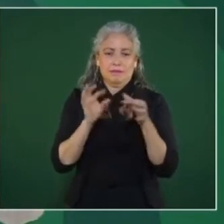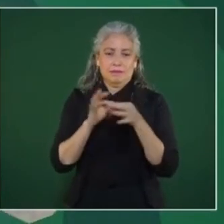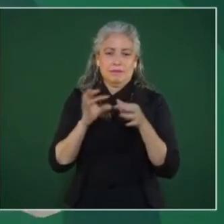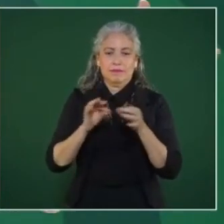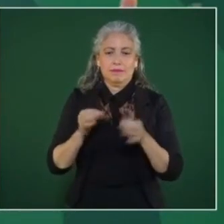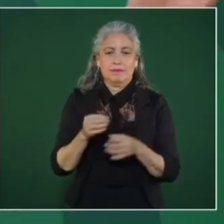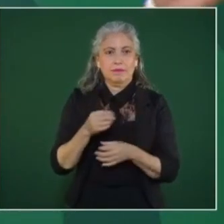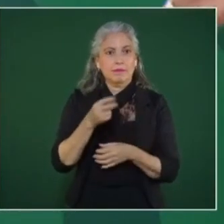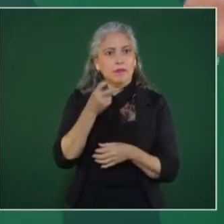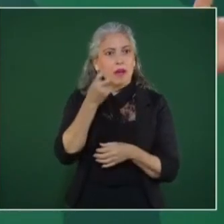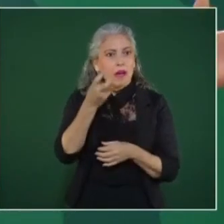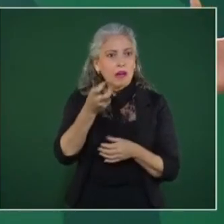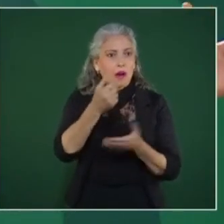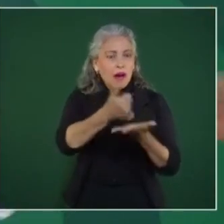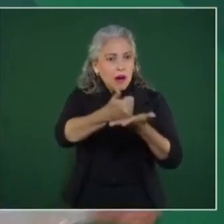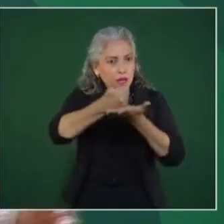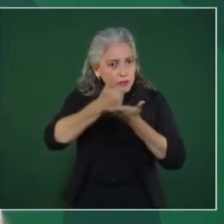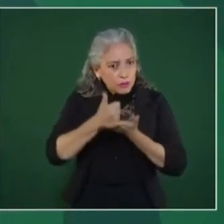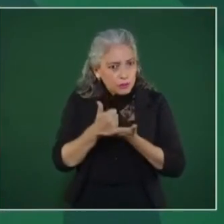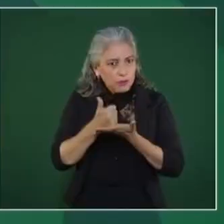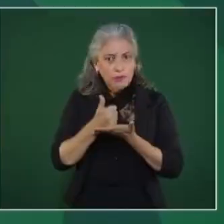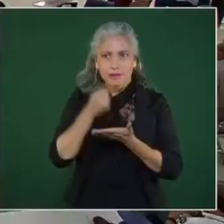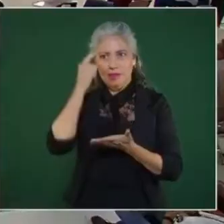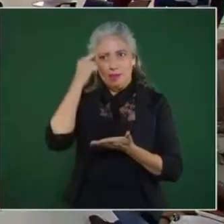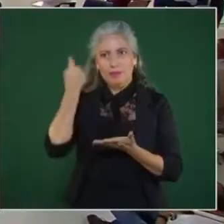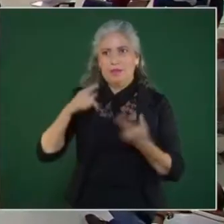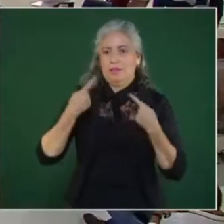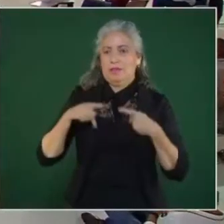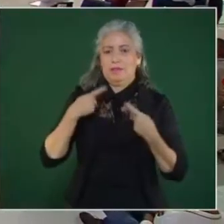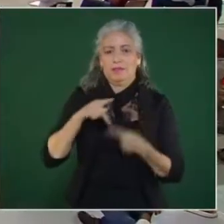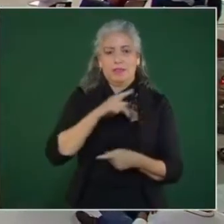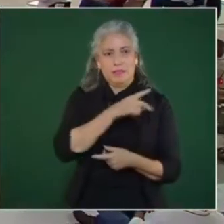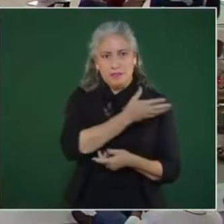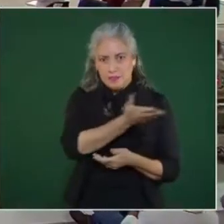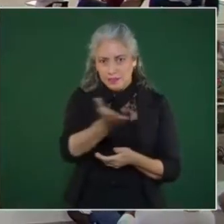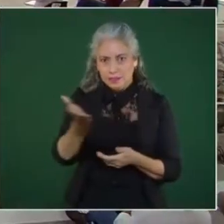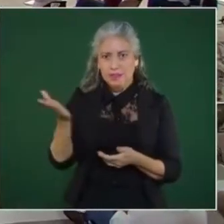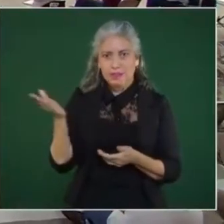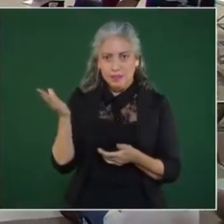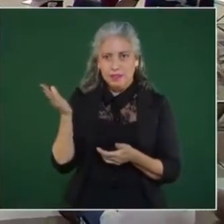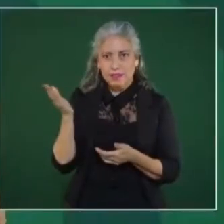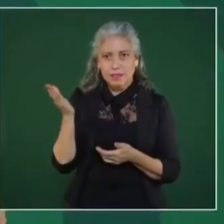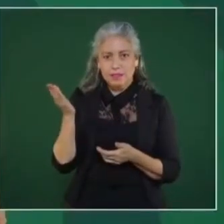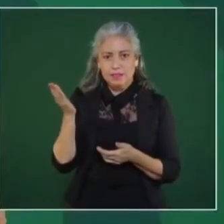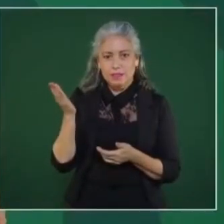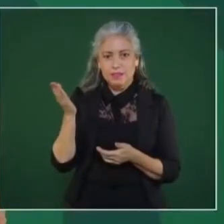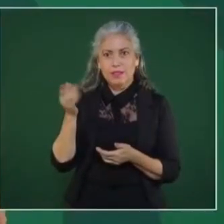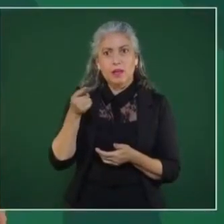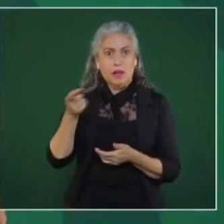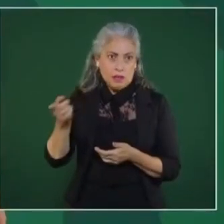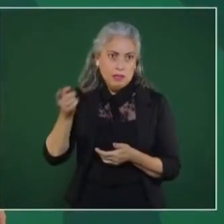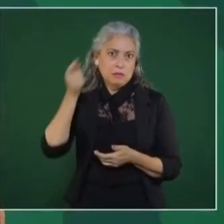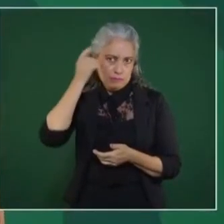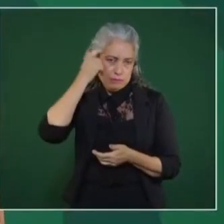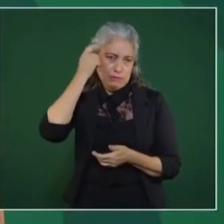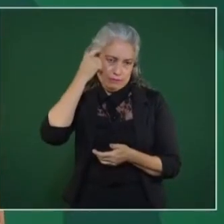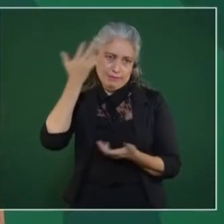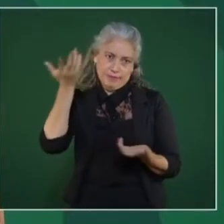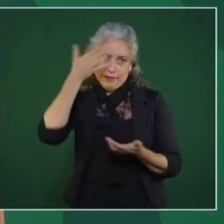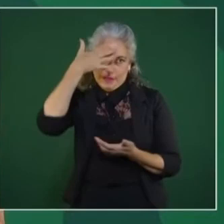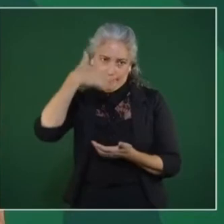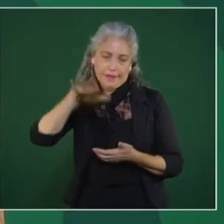pues nos ayuda a que la gente que ya tiene mucha conciencia,